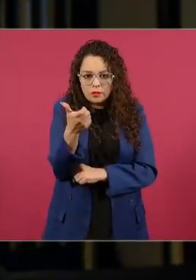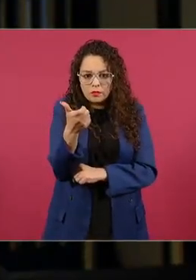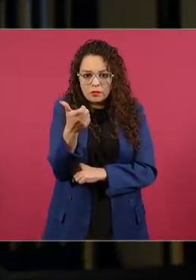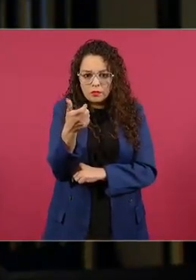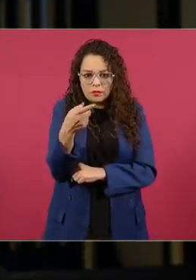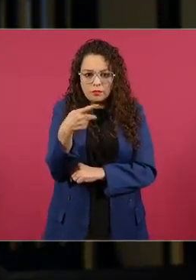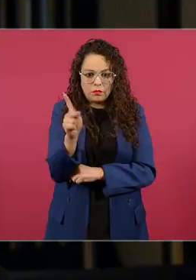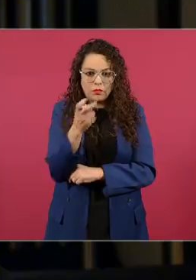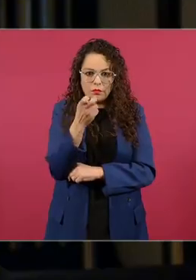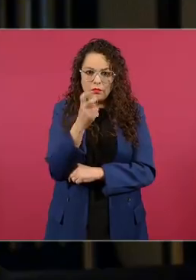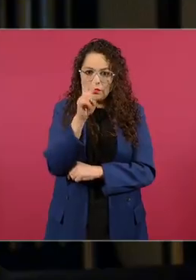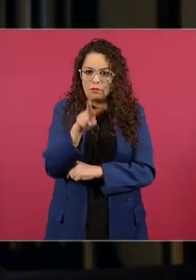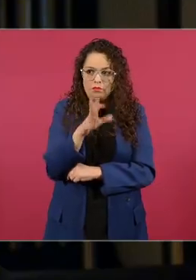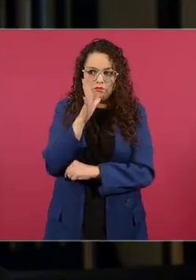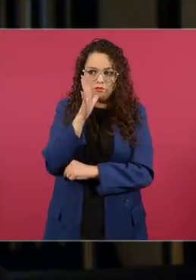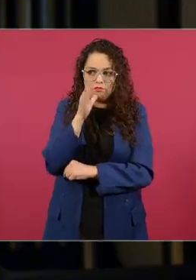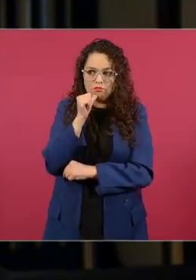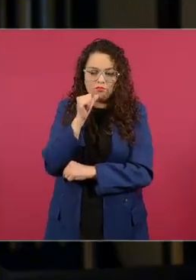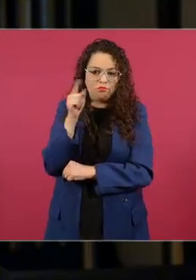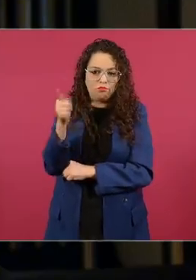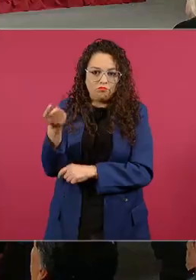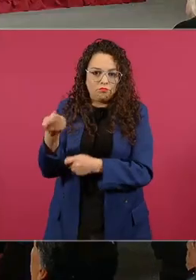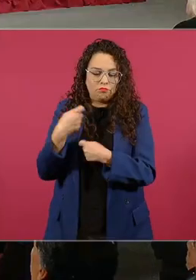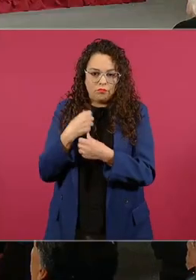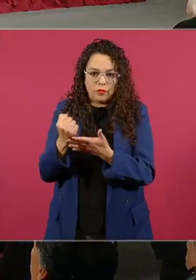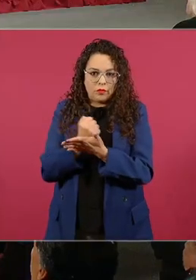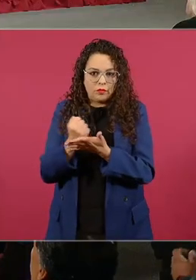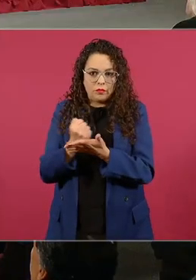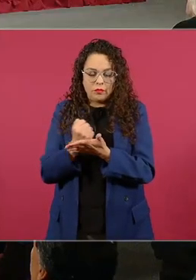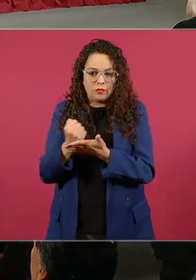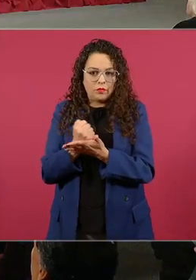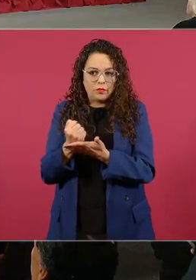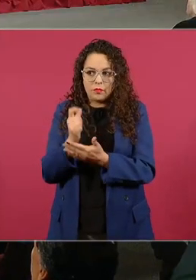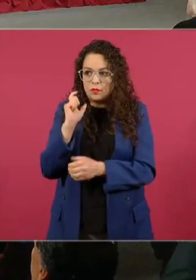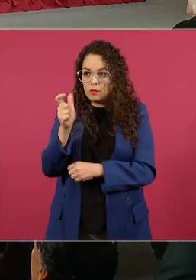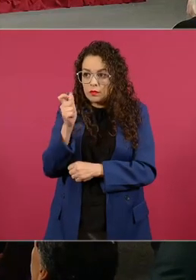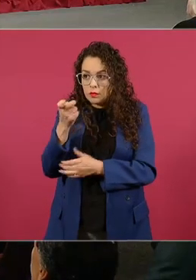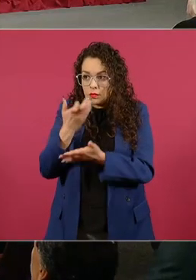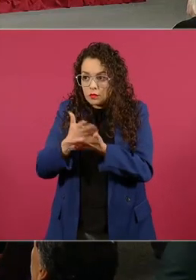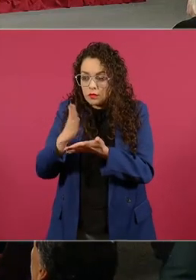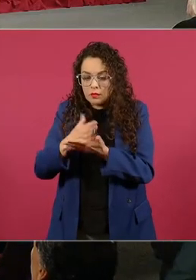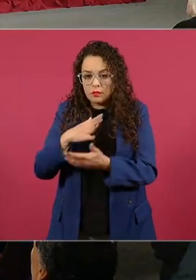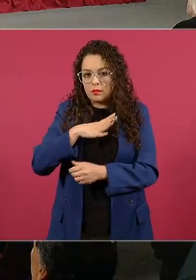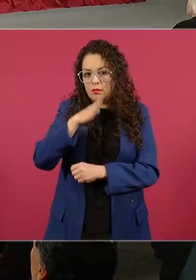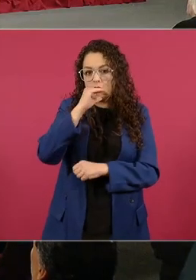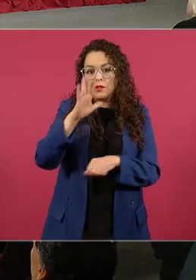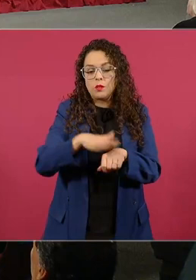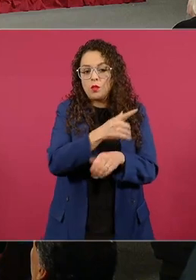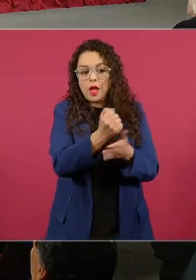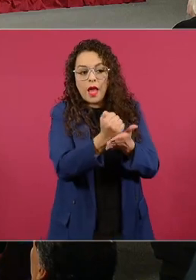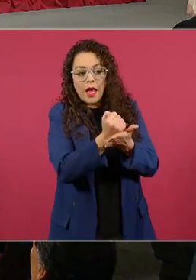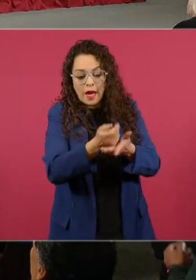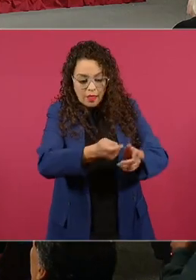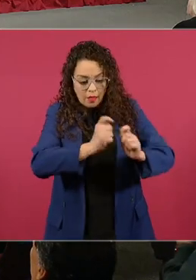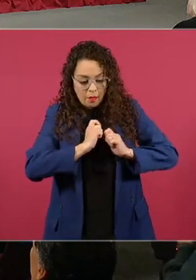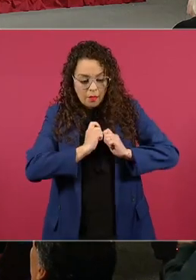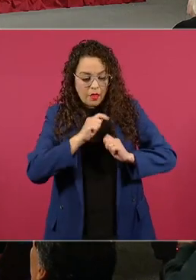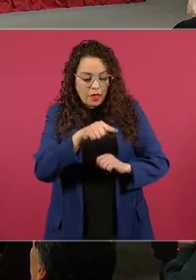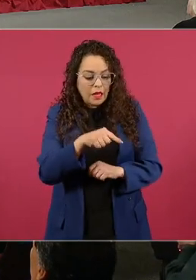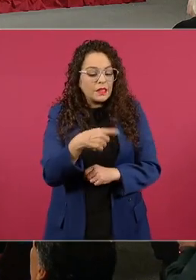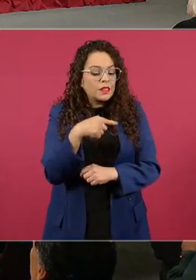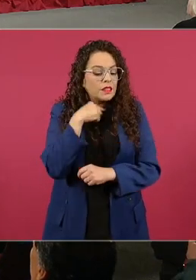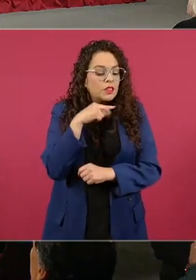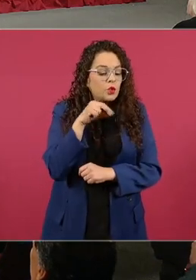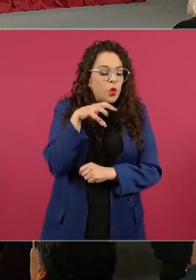financiamiento justamente por este detalle que no les alcanza el crédito al que tienen derecho lo